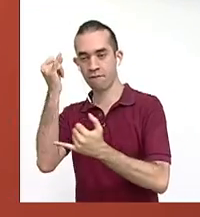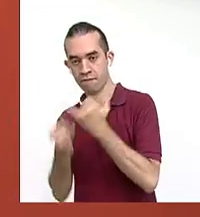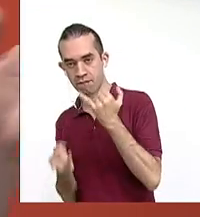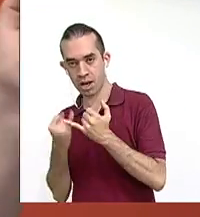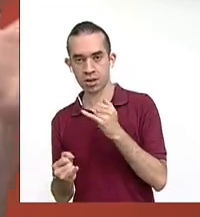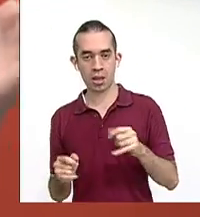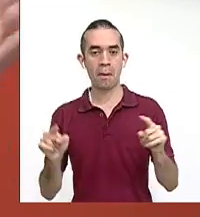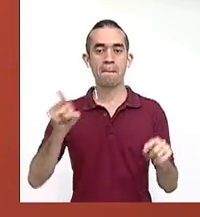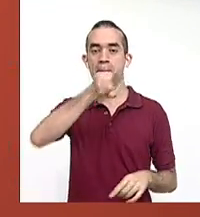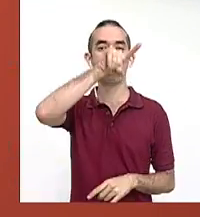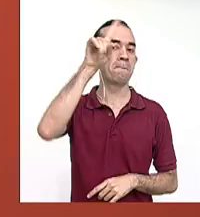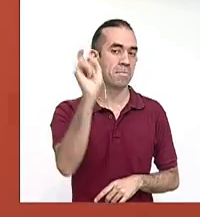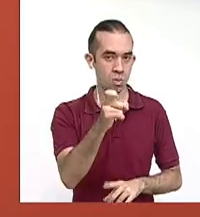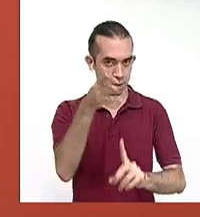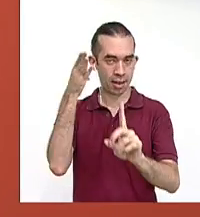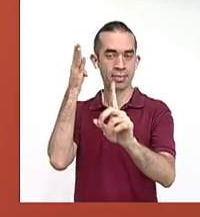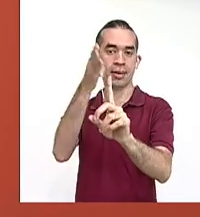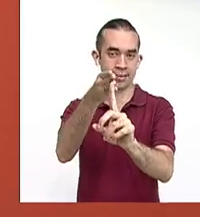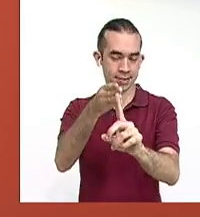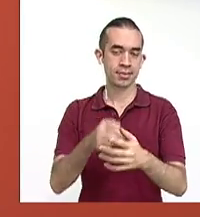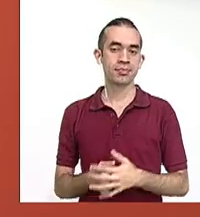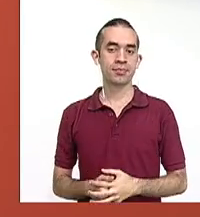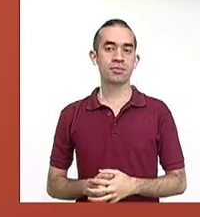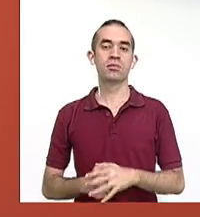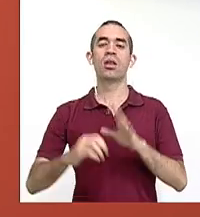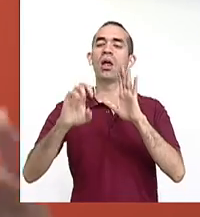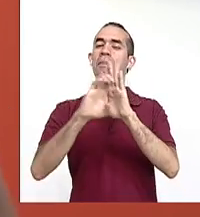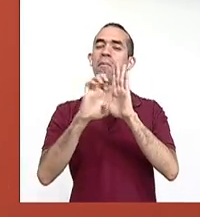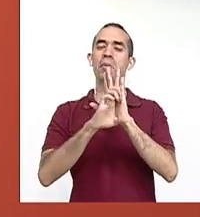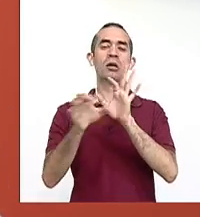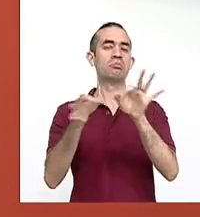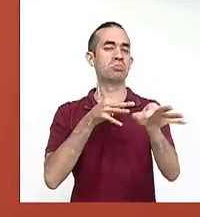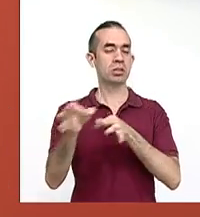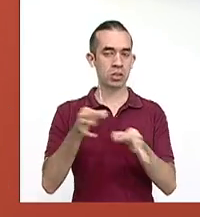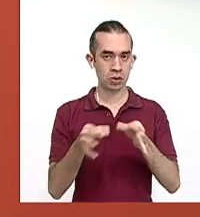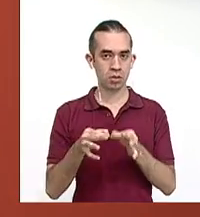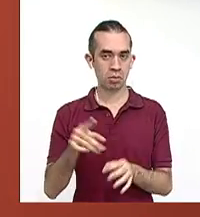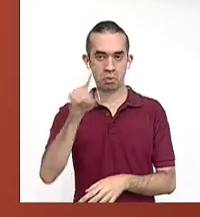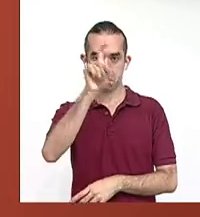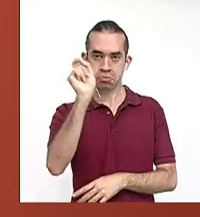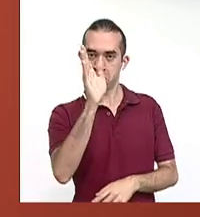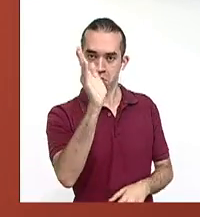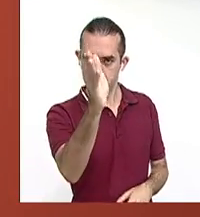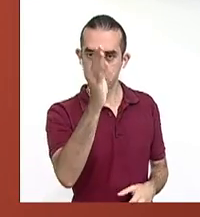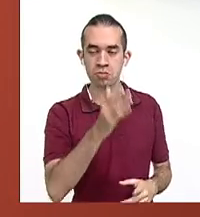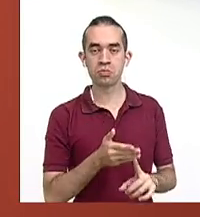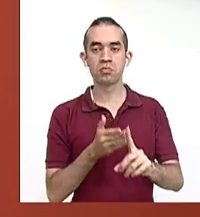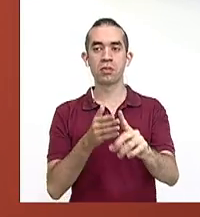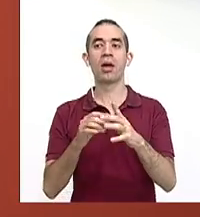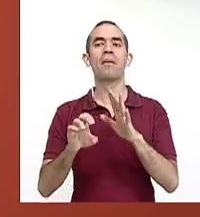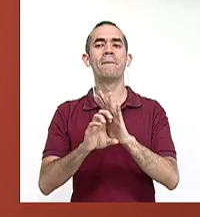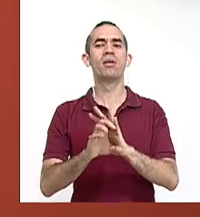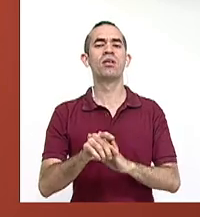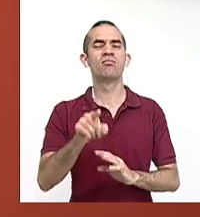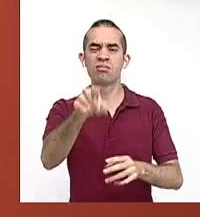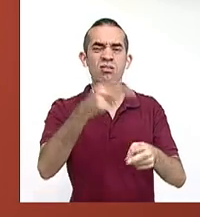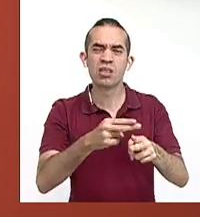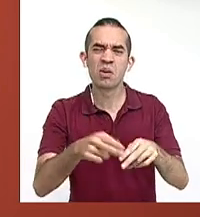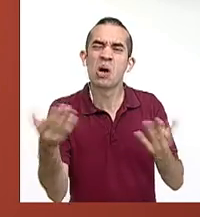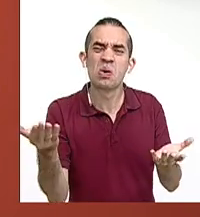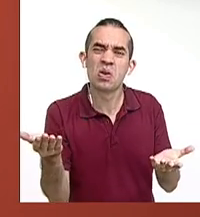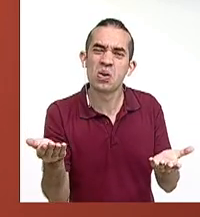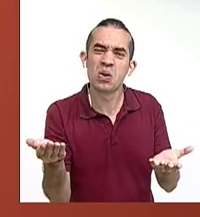interrogativas directas, o sea, preguntas que se hacen directamente. Por ejemplo, ¿cómo te llamas?